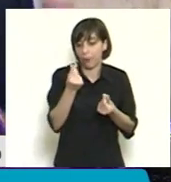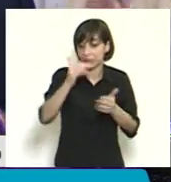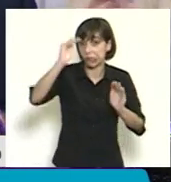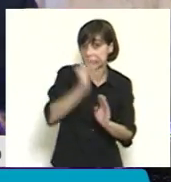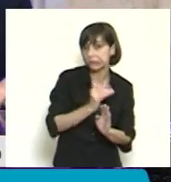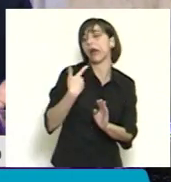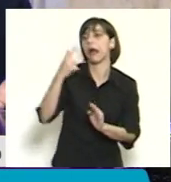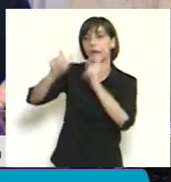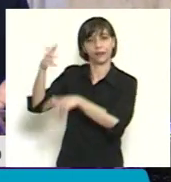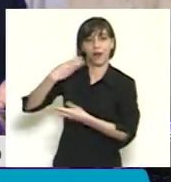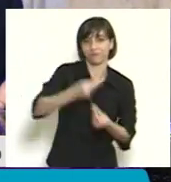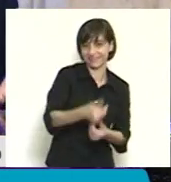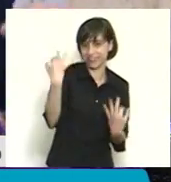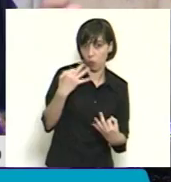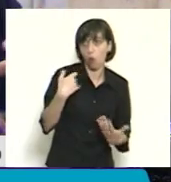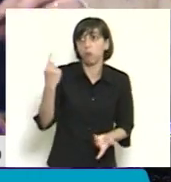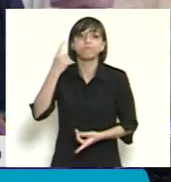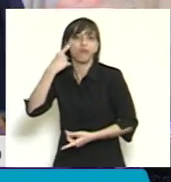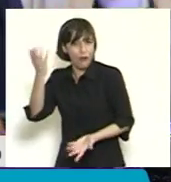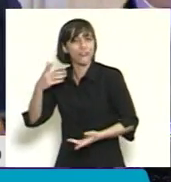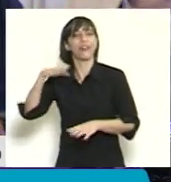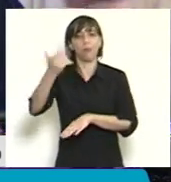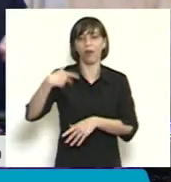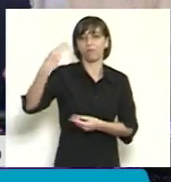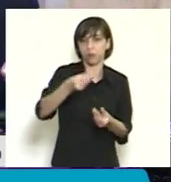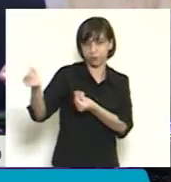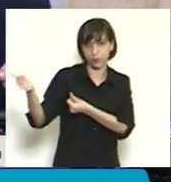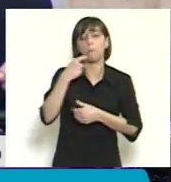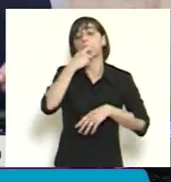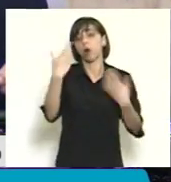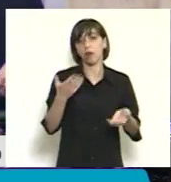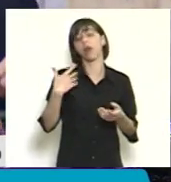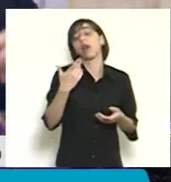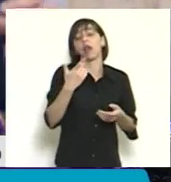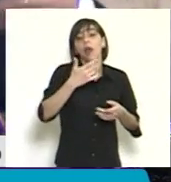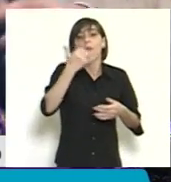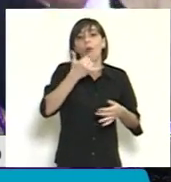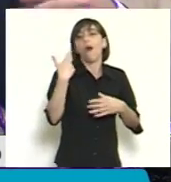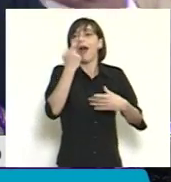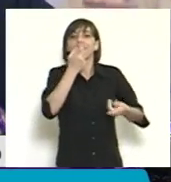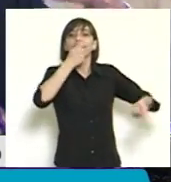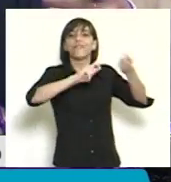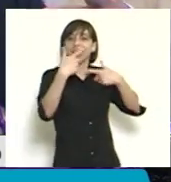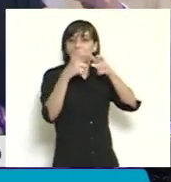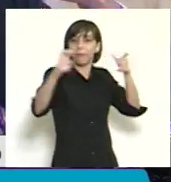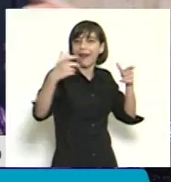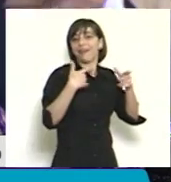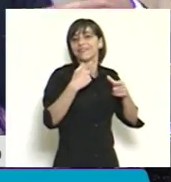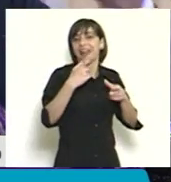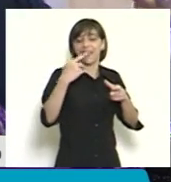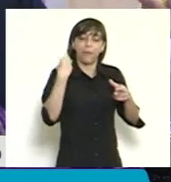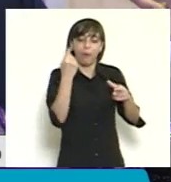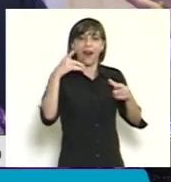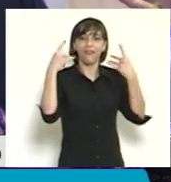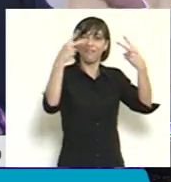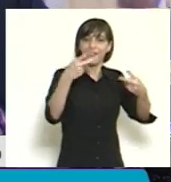una nueva ruta comercial en el país, por ejemplo una nueva ruta a Río Cuarto y probablemente lo lanzara de una